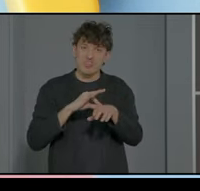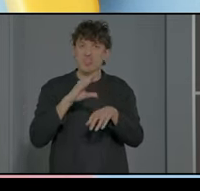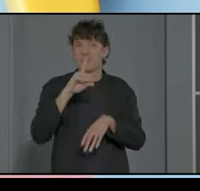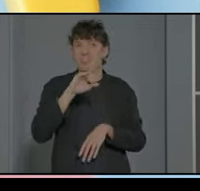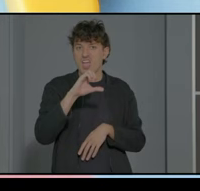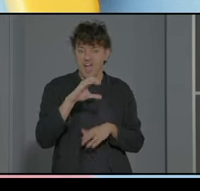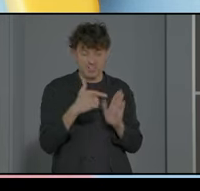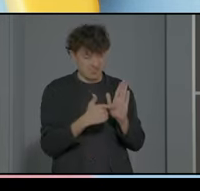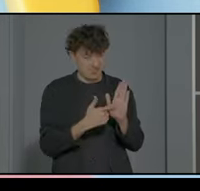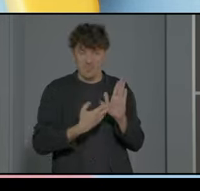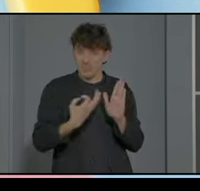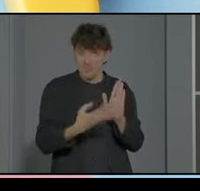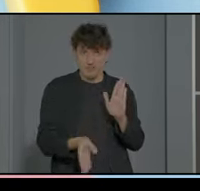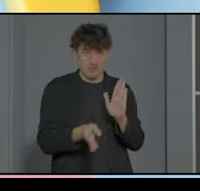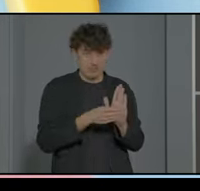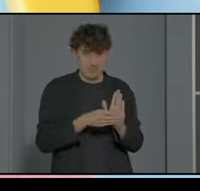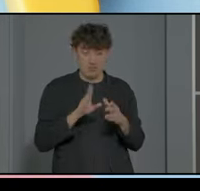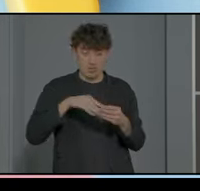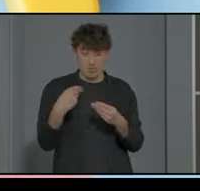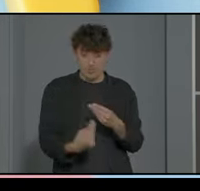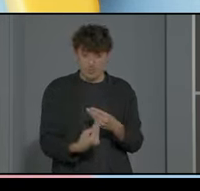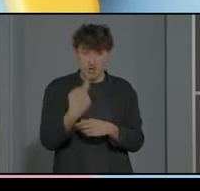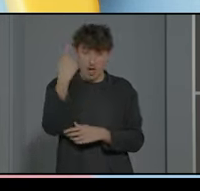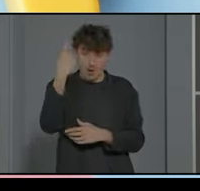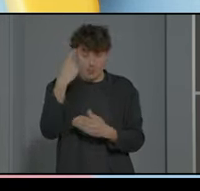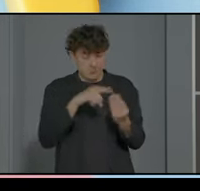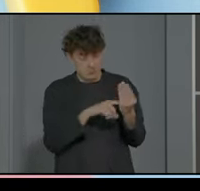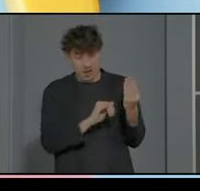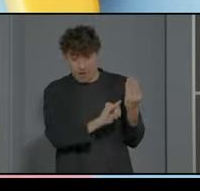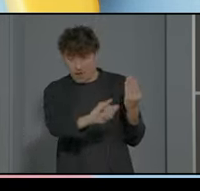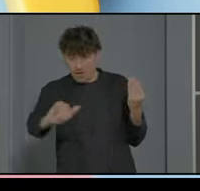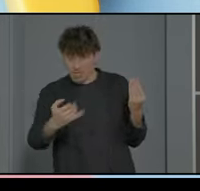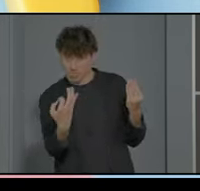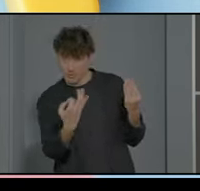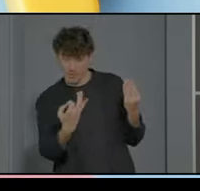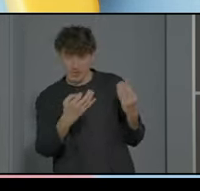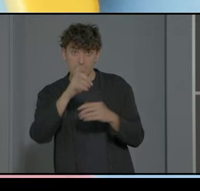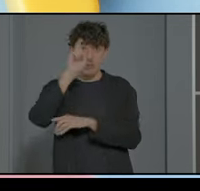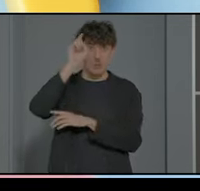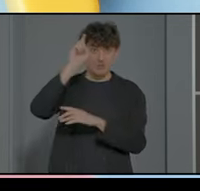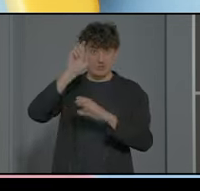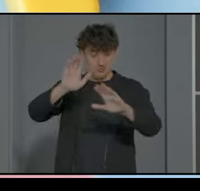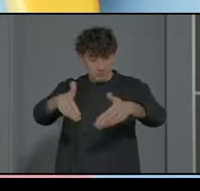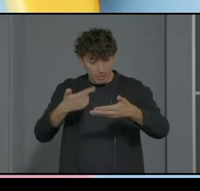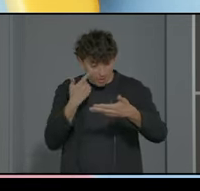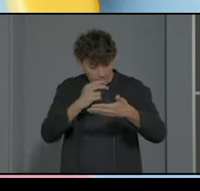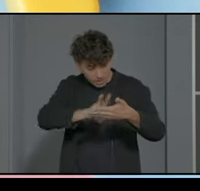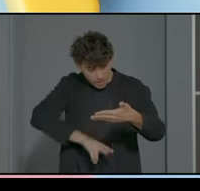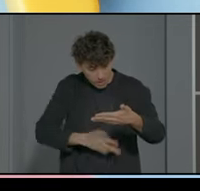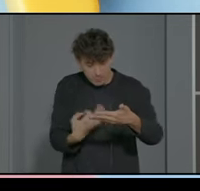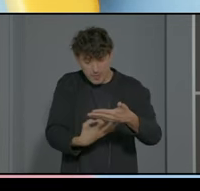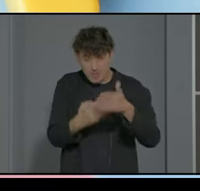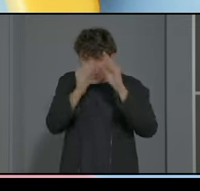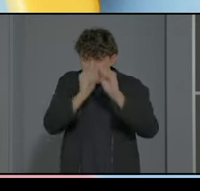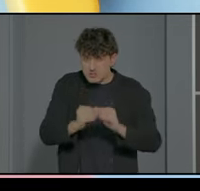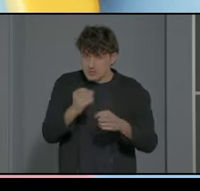cabo es el documento que tiene acompañado ese alumno porque todos los profesores que van a pasar por su vida en este centro tienen que saberlo y tienen que elaborarlo